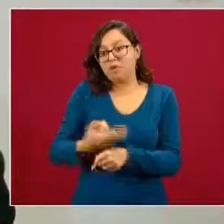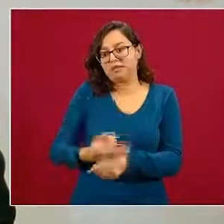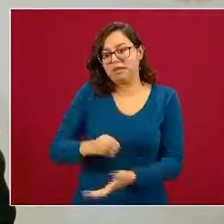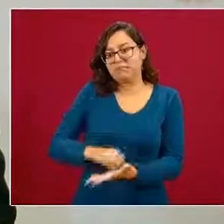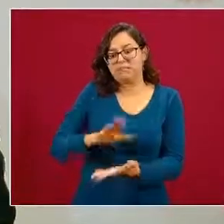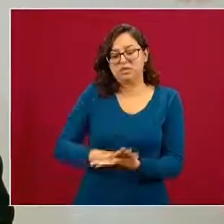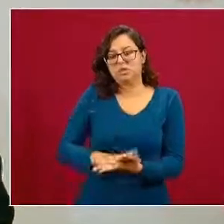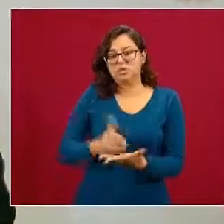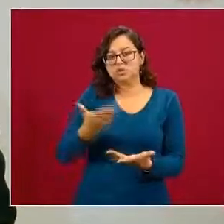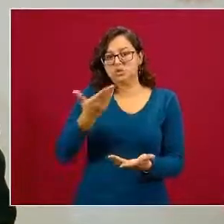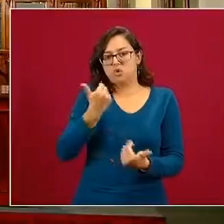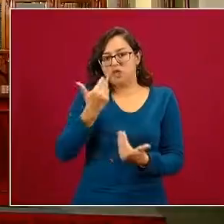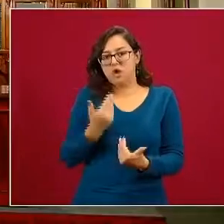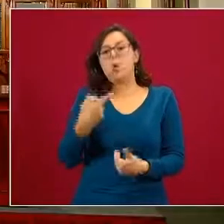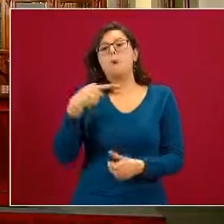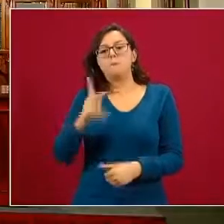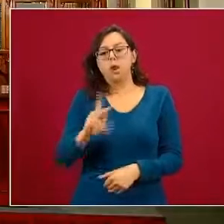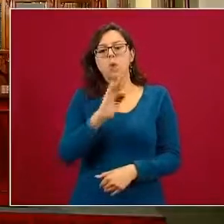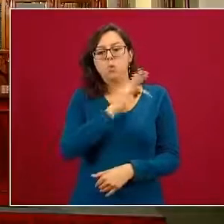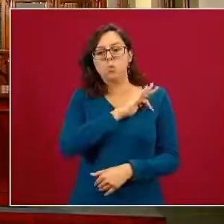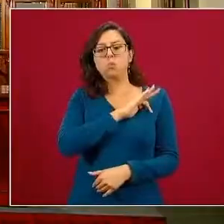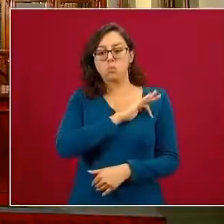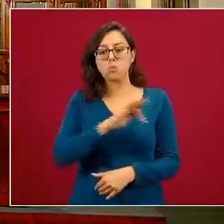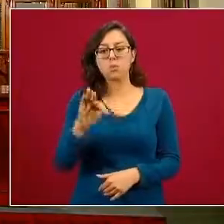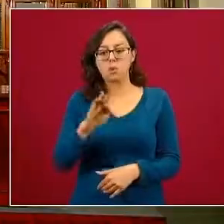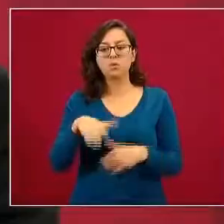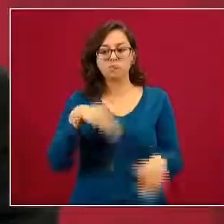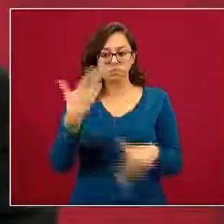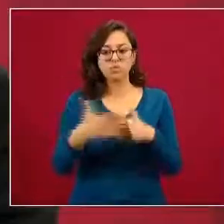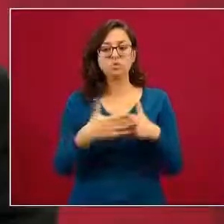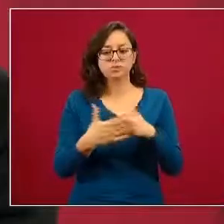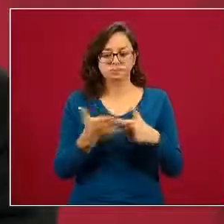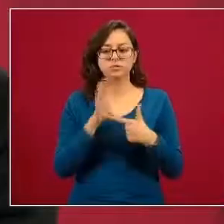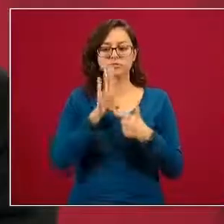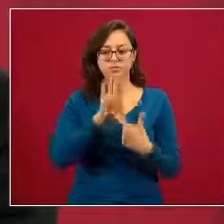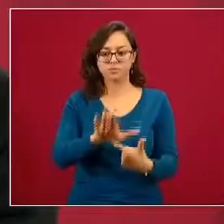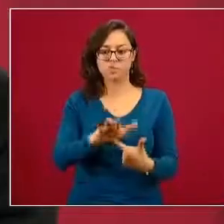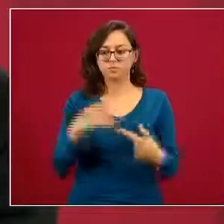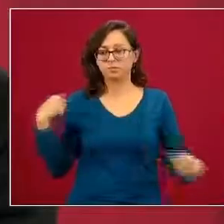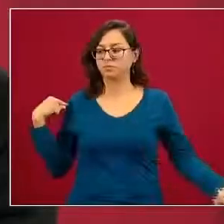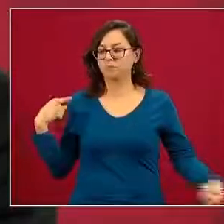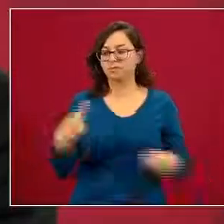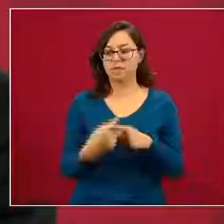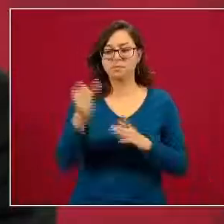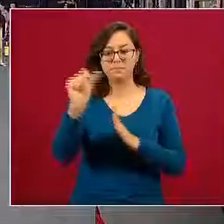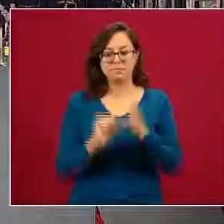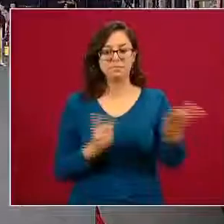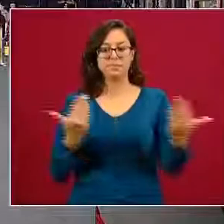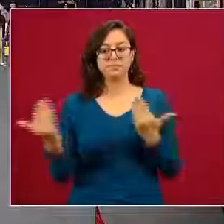lo podemos cotejar con los datos que nos presentaron o que tenemos en estos últimos meses